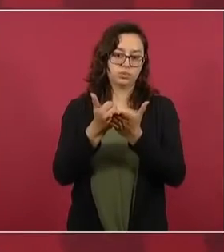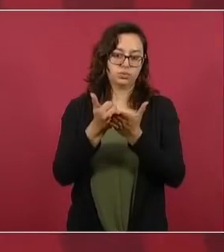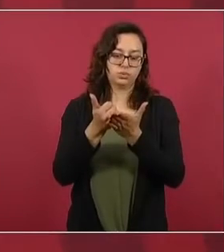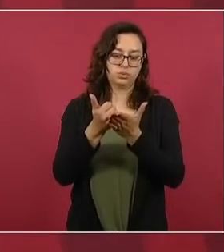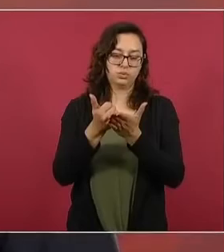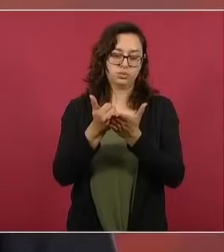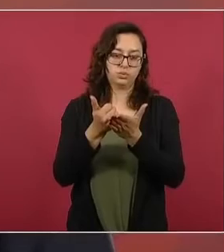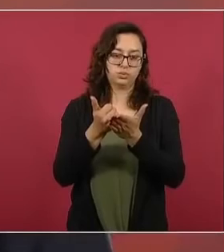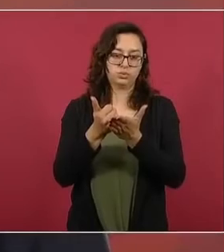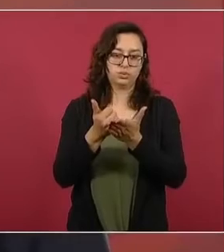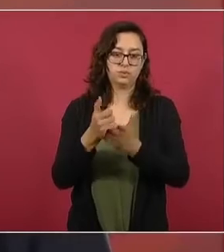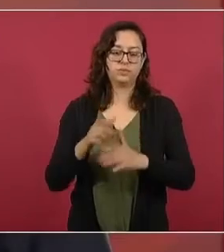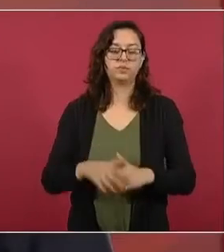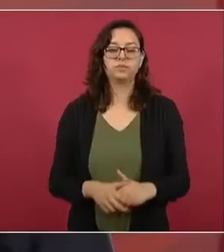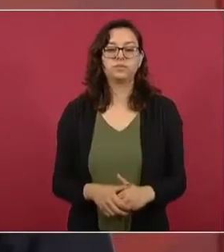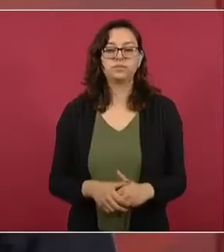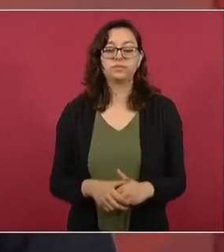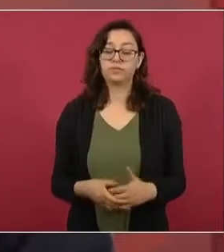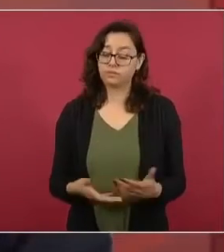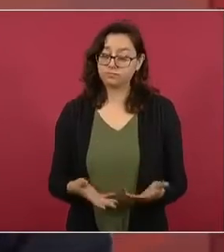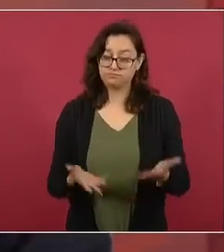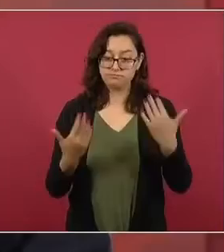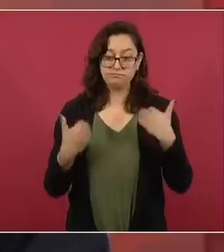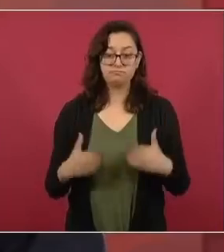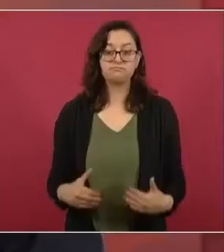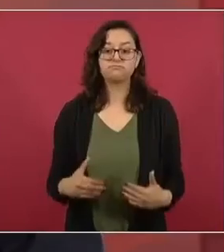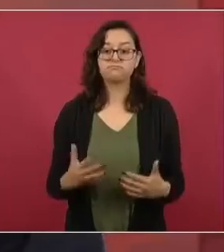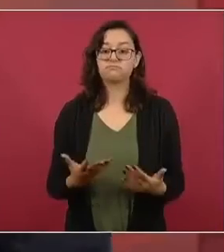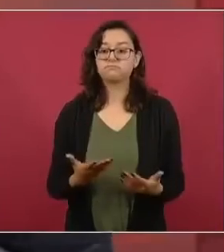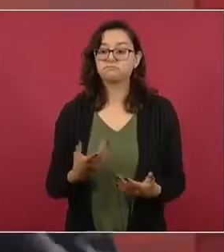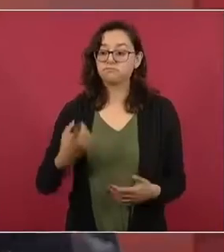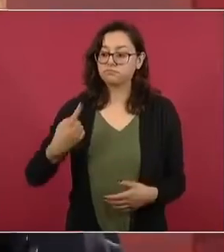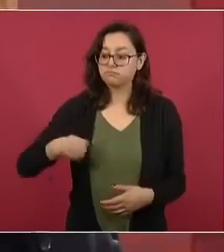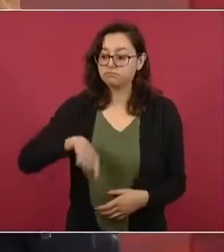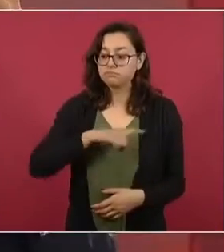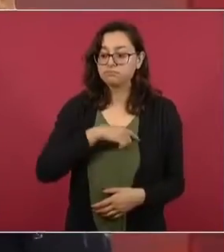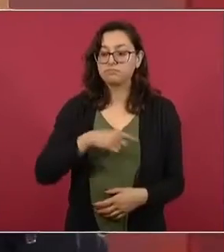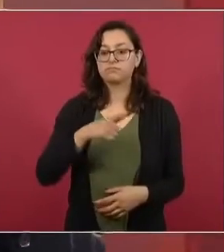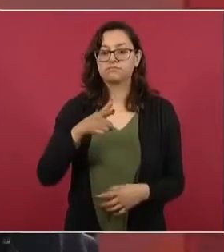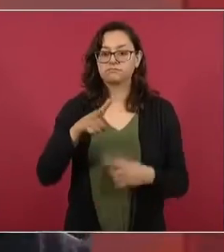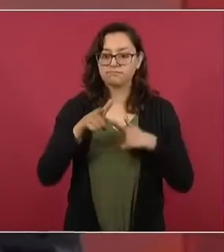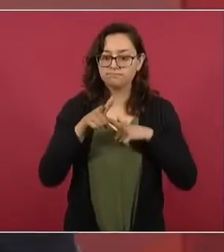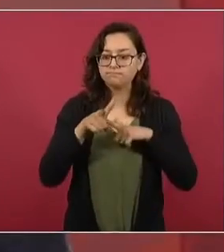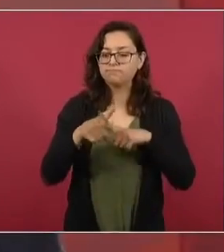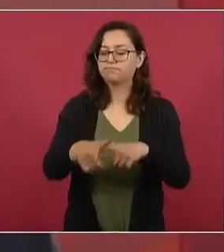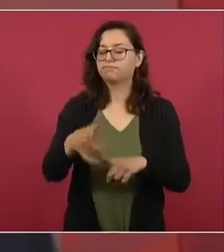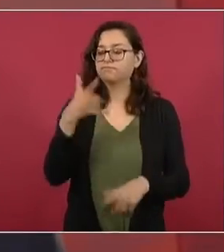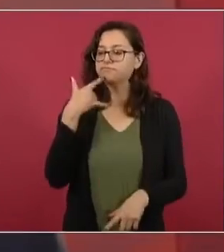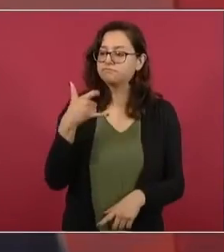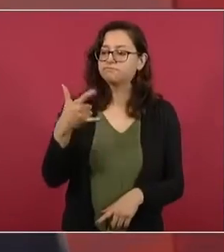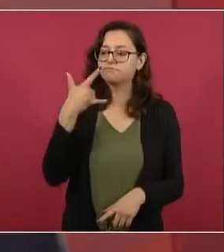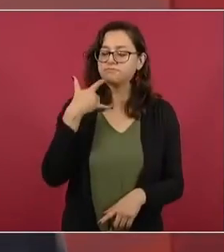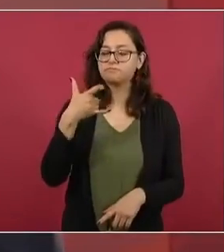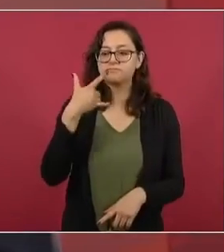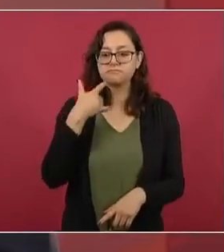Vamos a continuar, porque necesitamos terminar de vacunar